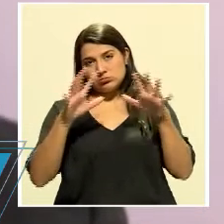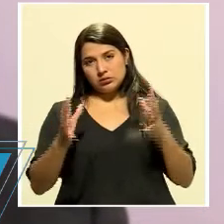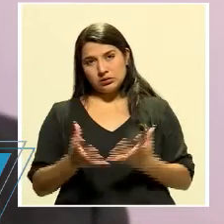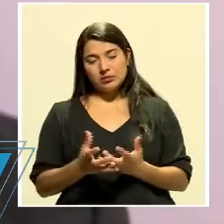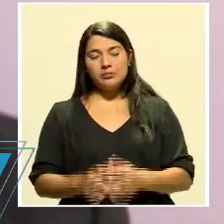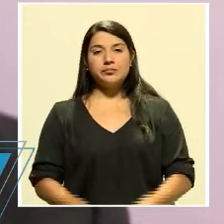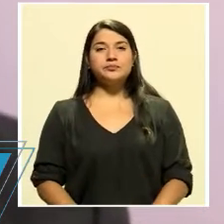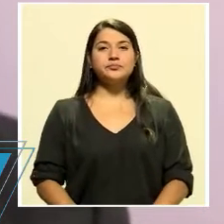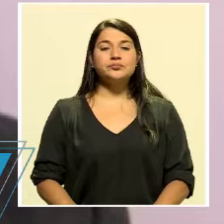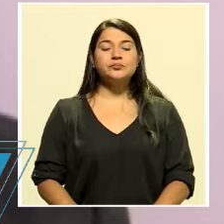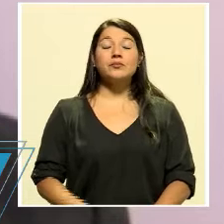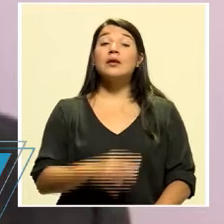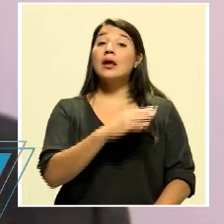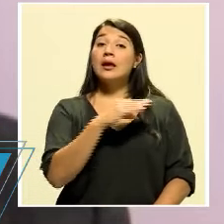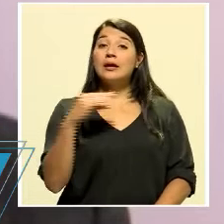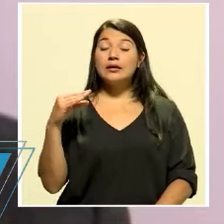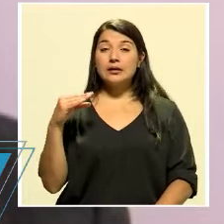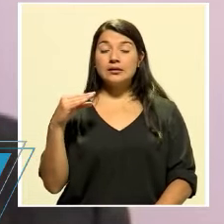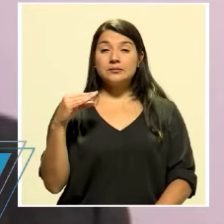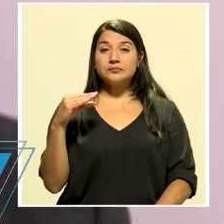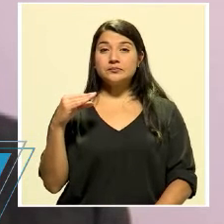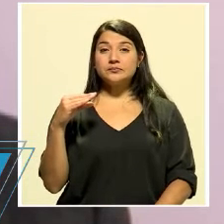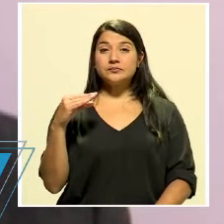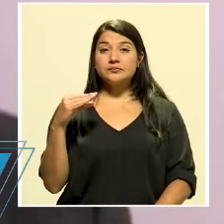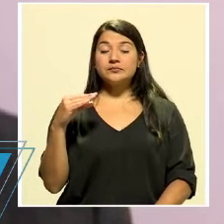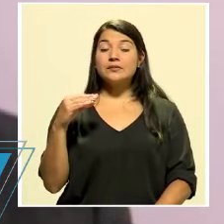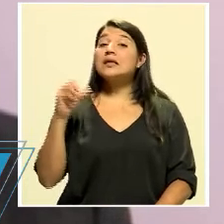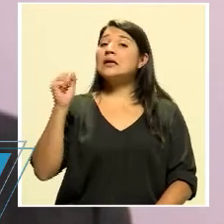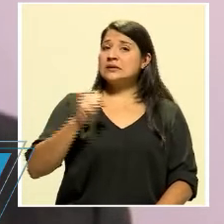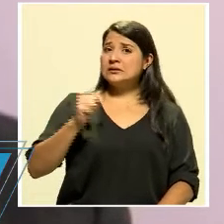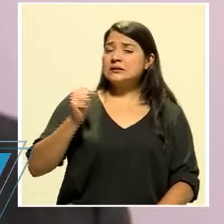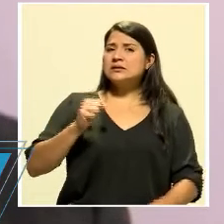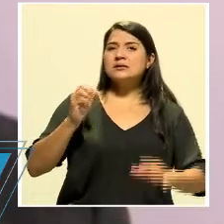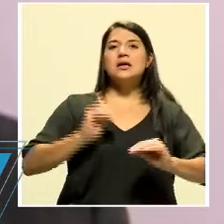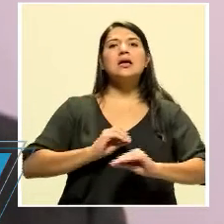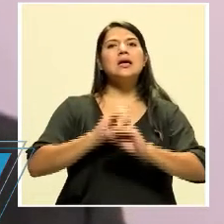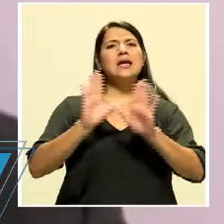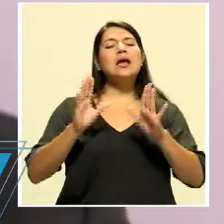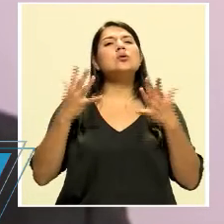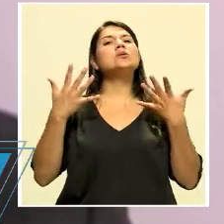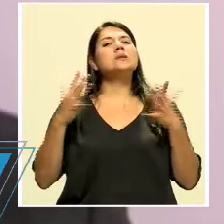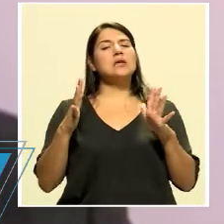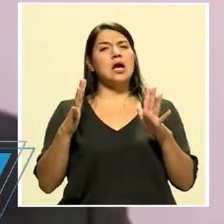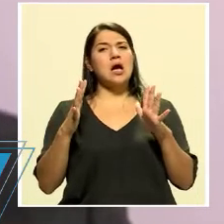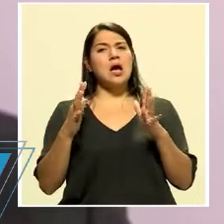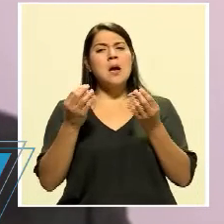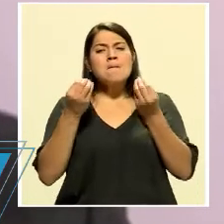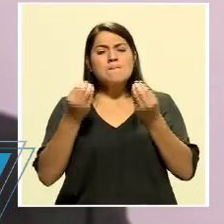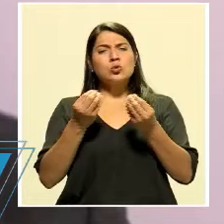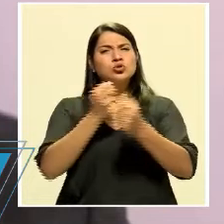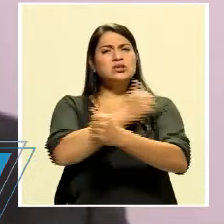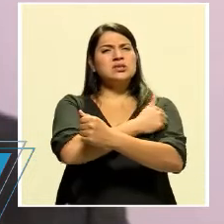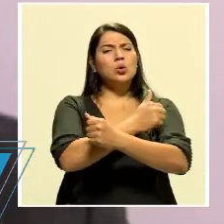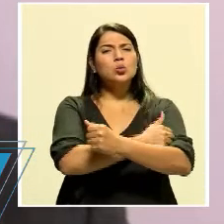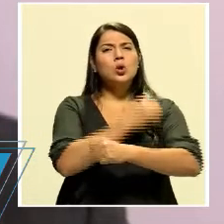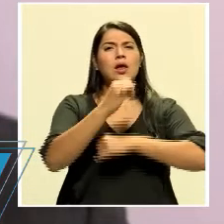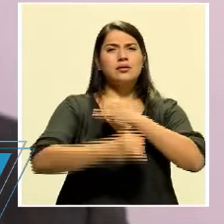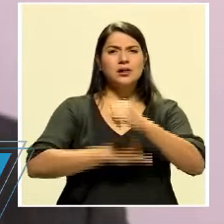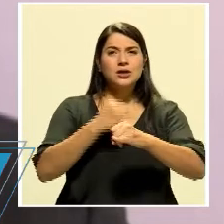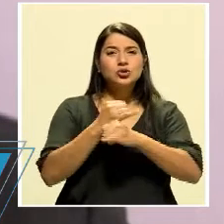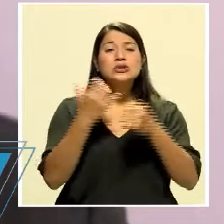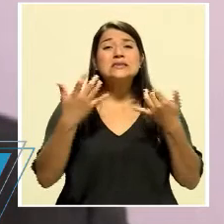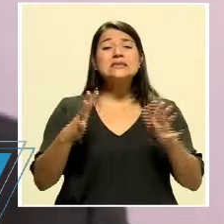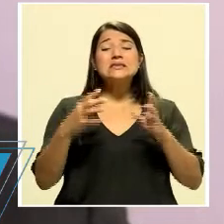Y lo que sí es claro es que ya muchas autoridades internacionales han